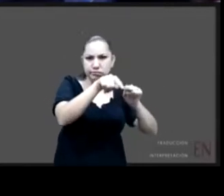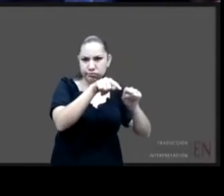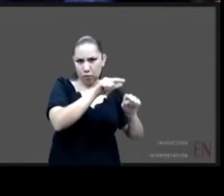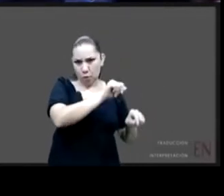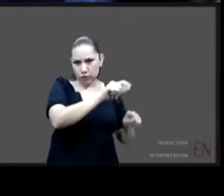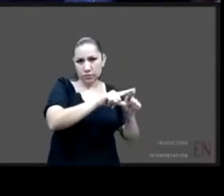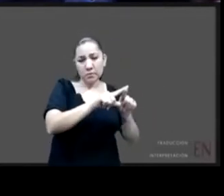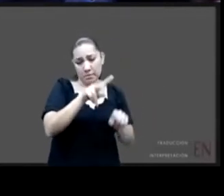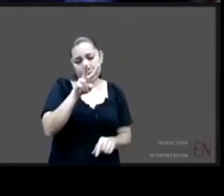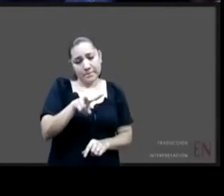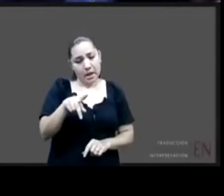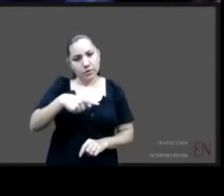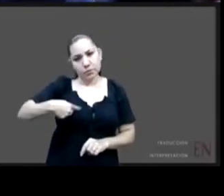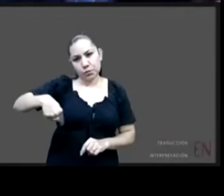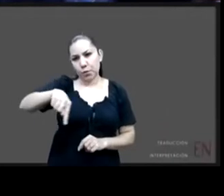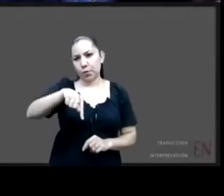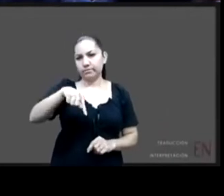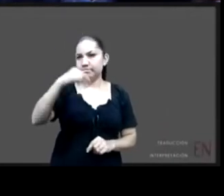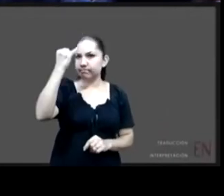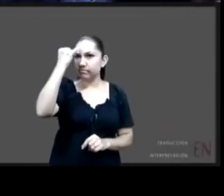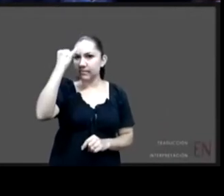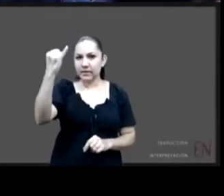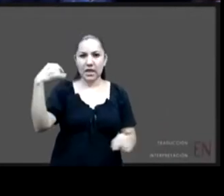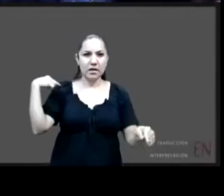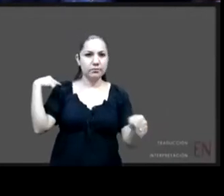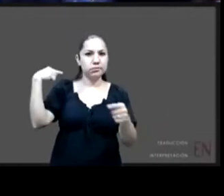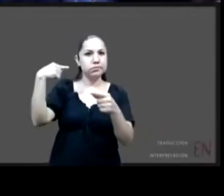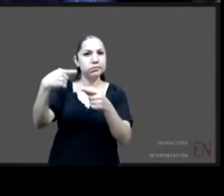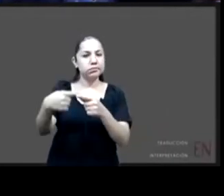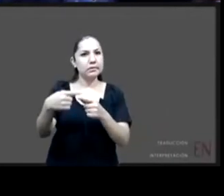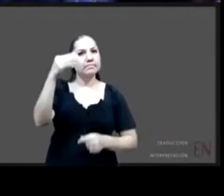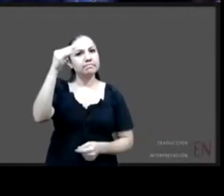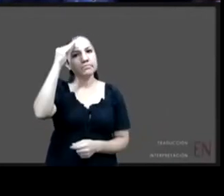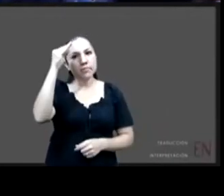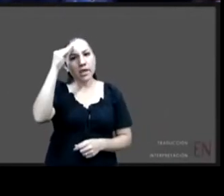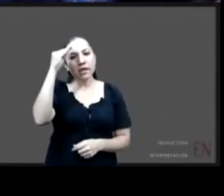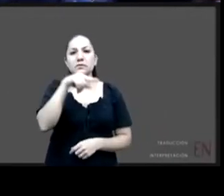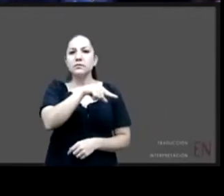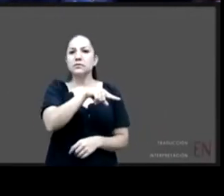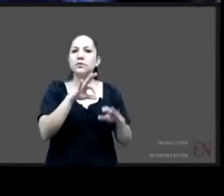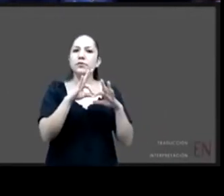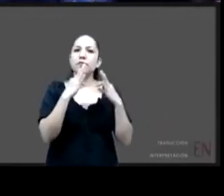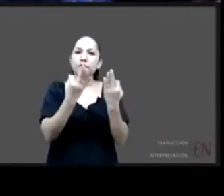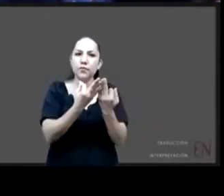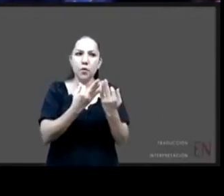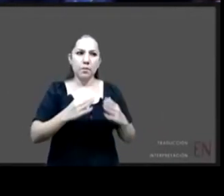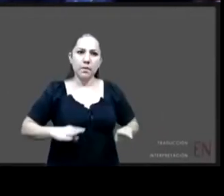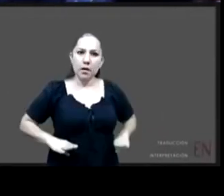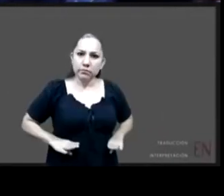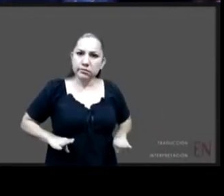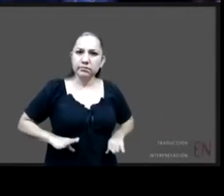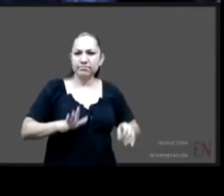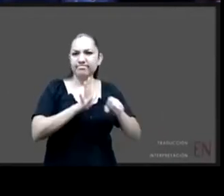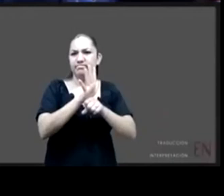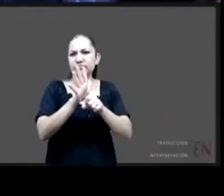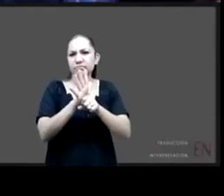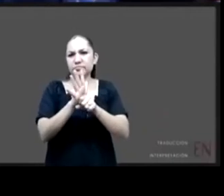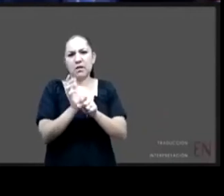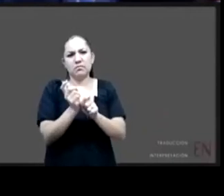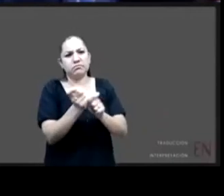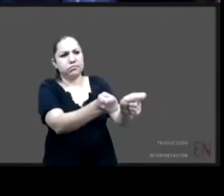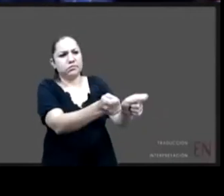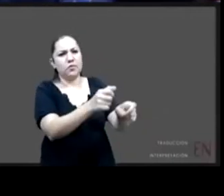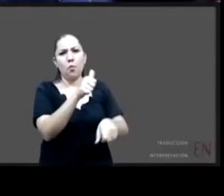queriendo jerarquizar esa práctica como una práctica de política pública como tal hay que